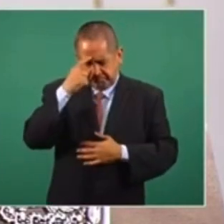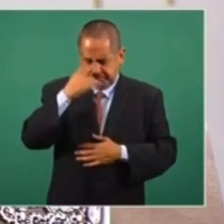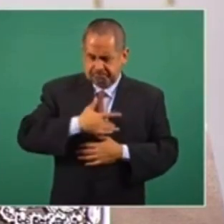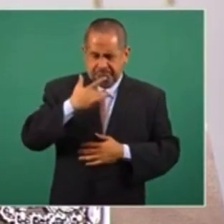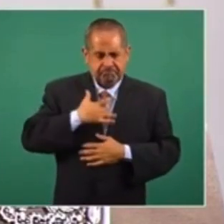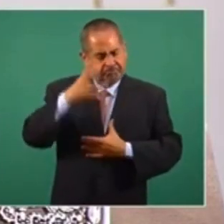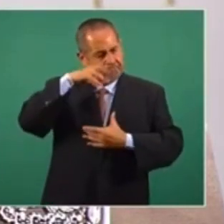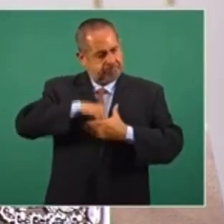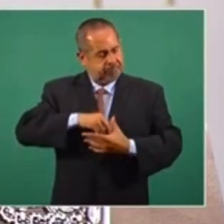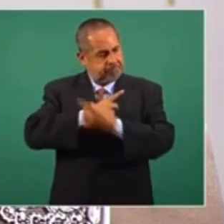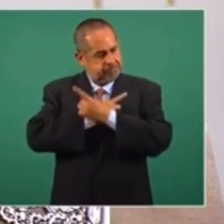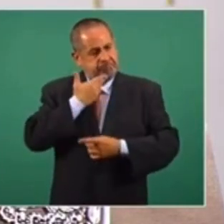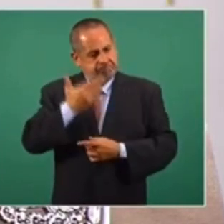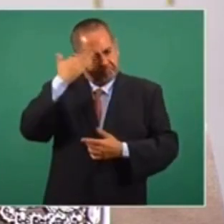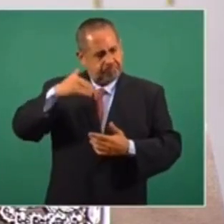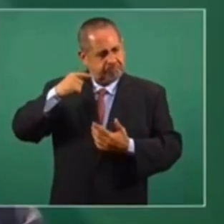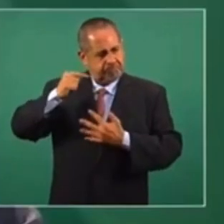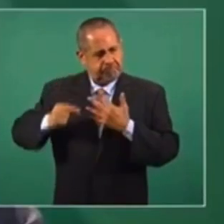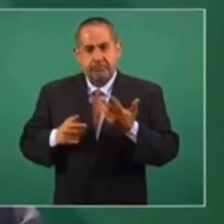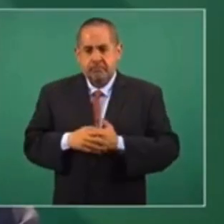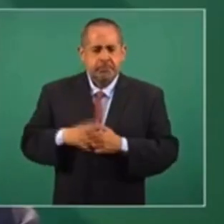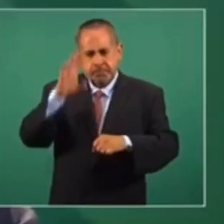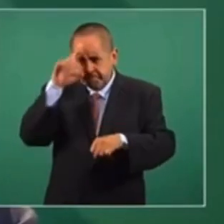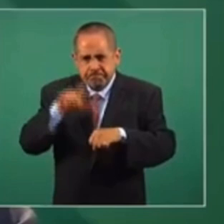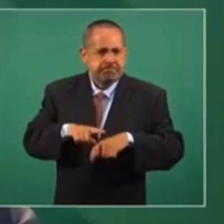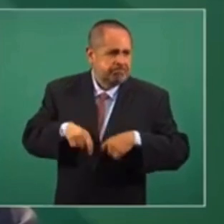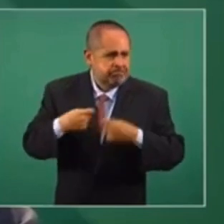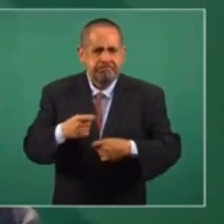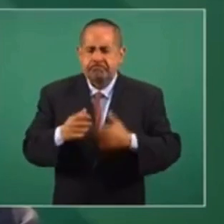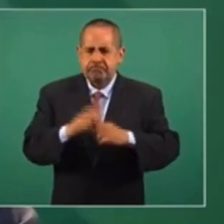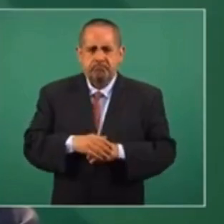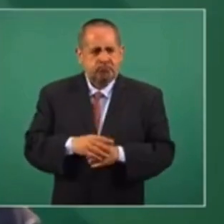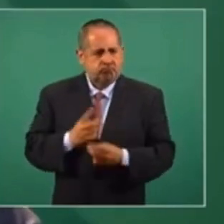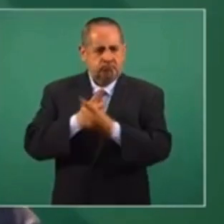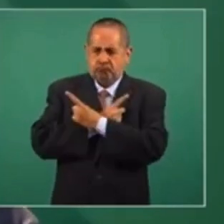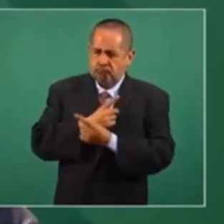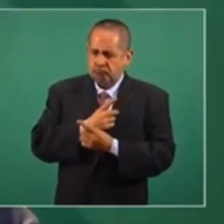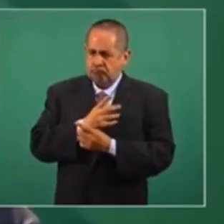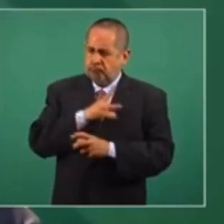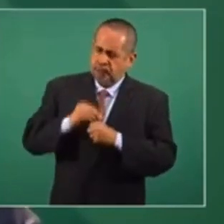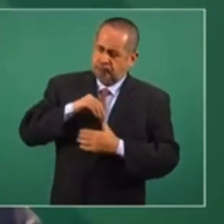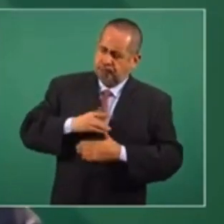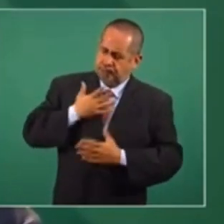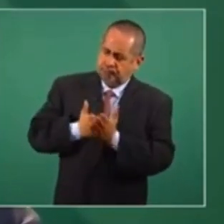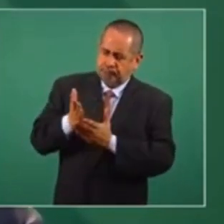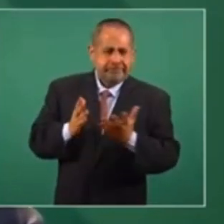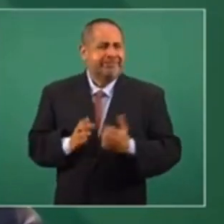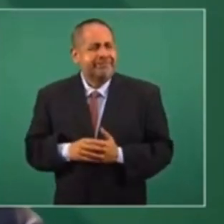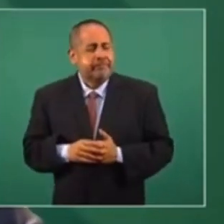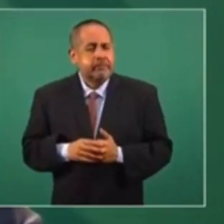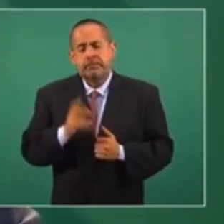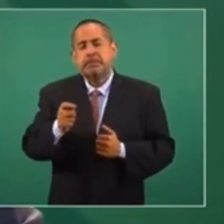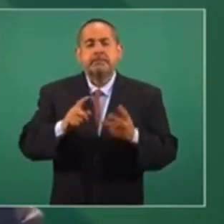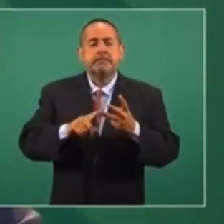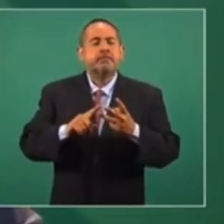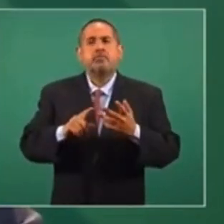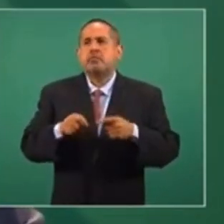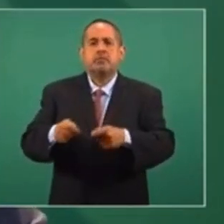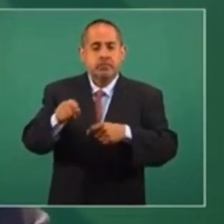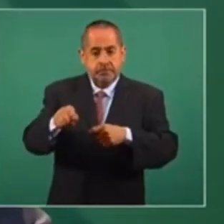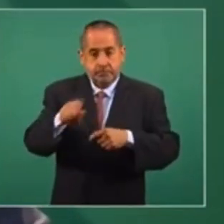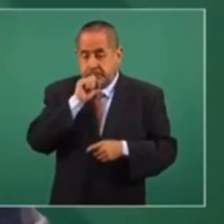culturales, morales, donde se